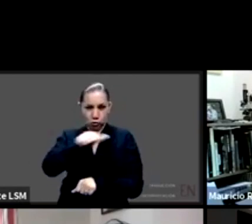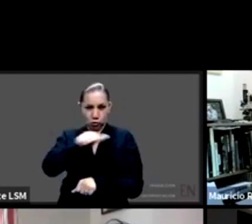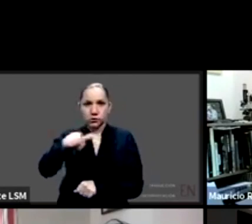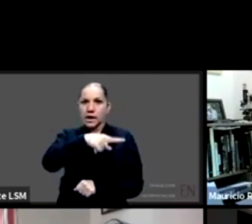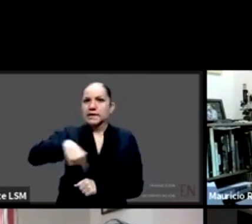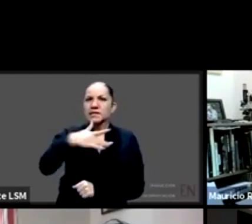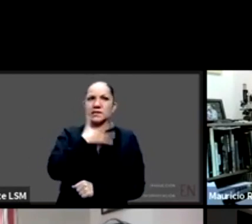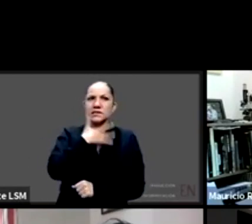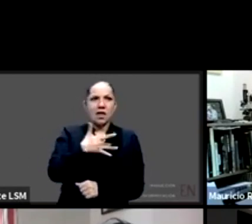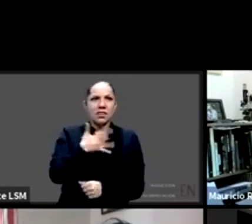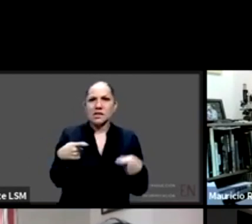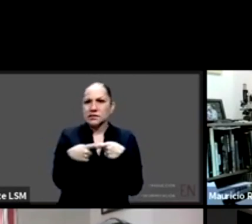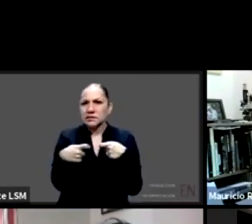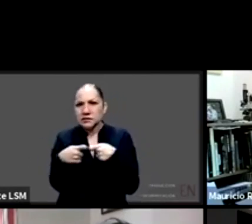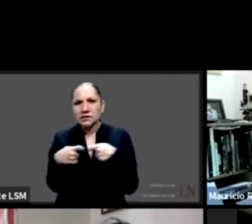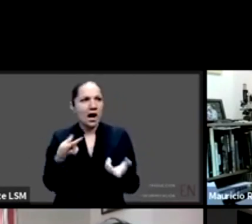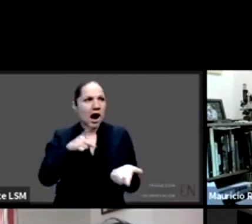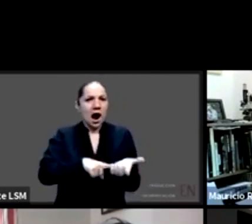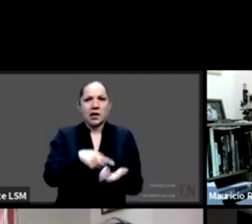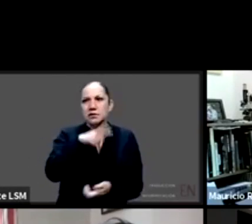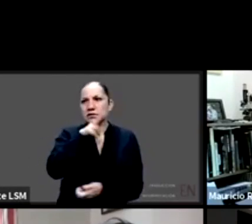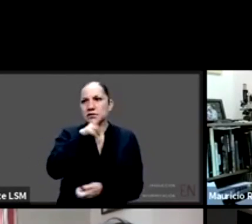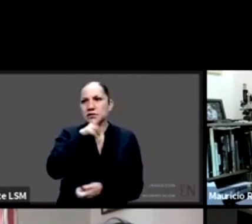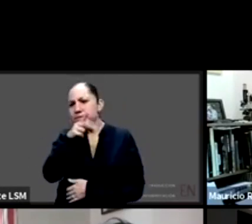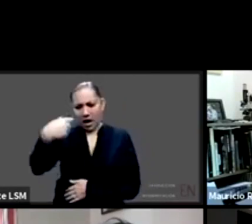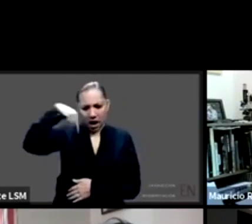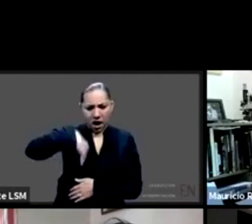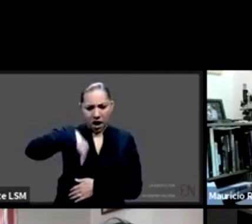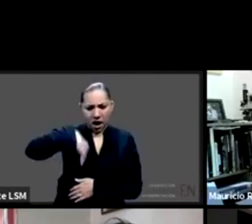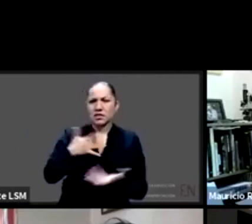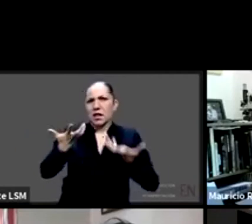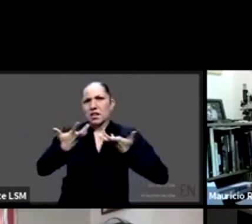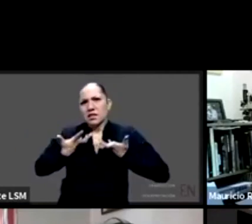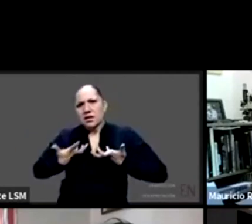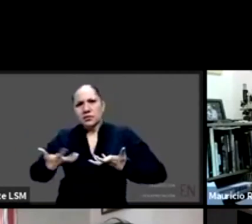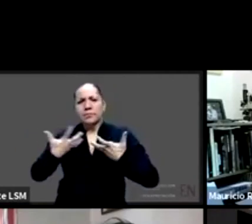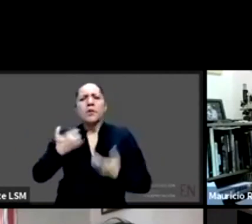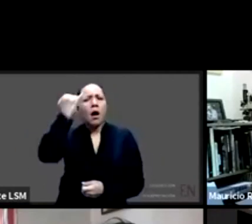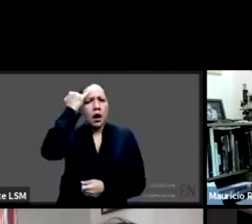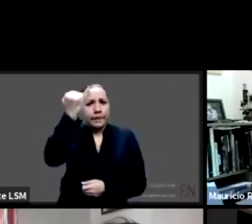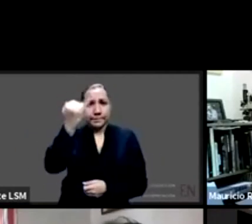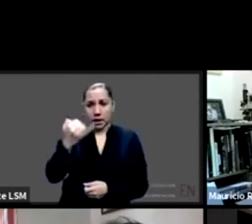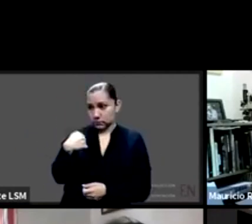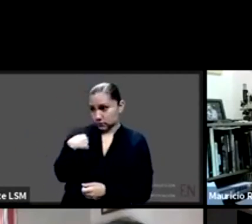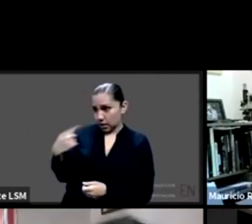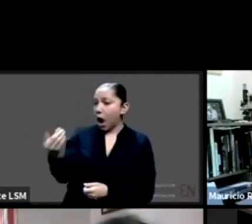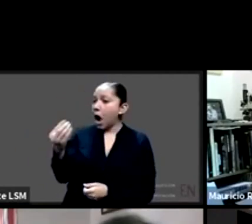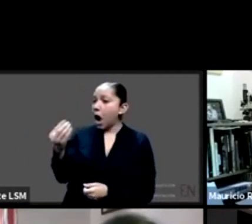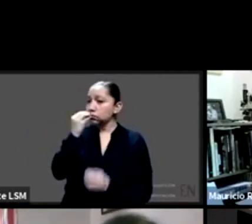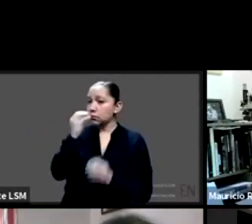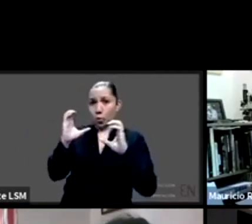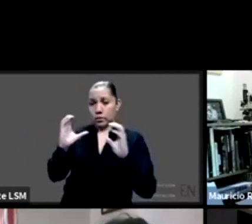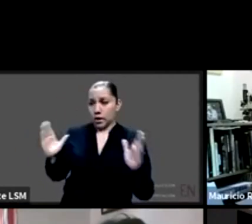que no se va a solucionar poniéndolos a dieta se va a solucionar arreglando primero